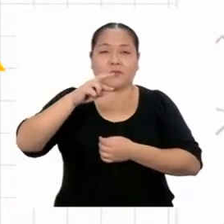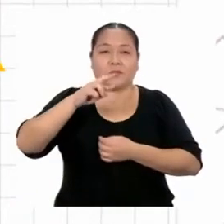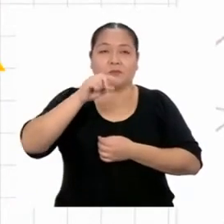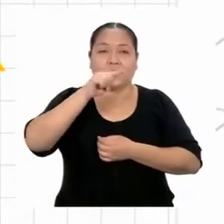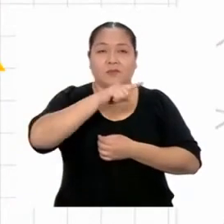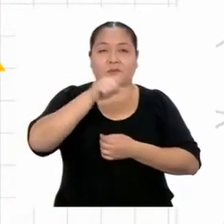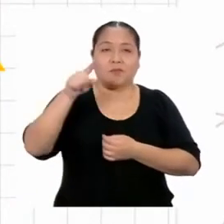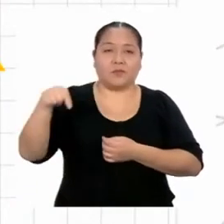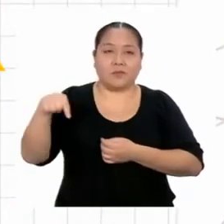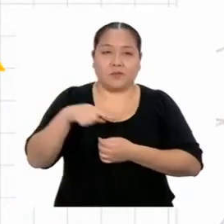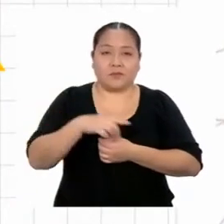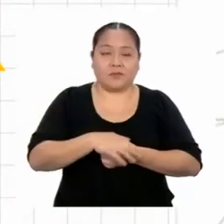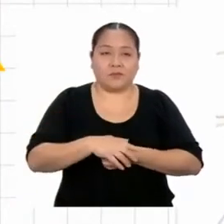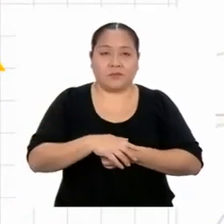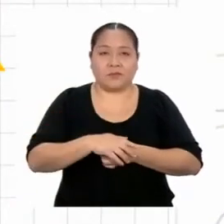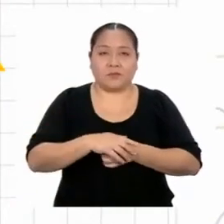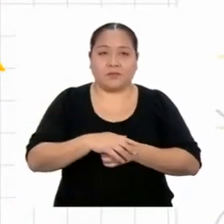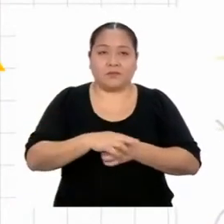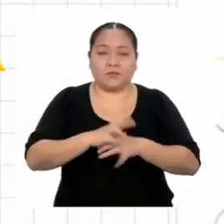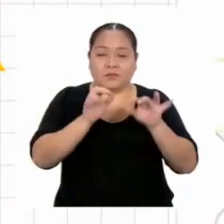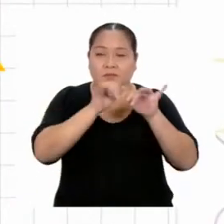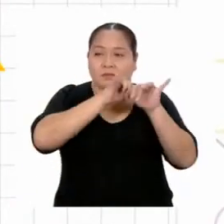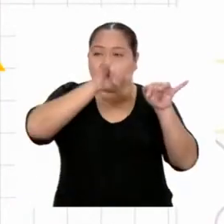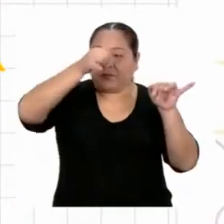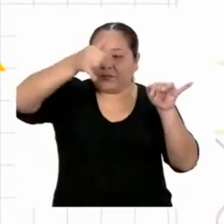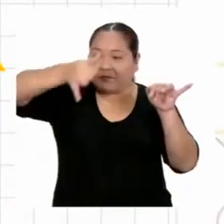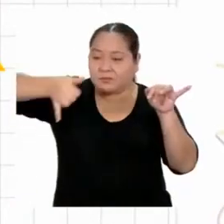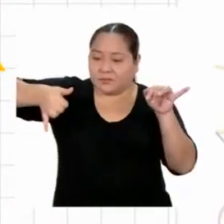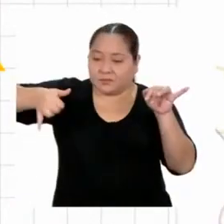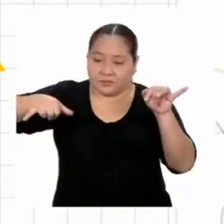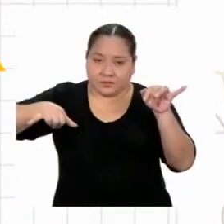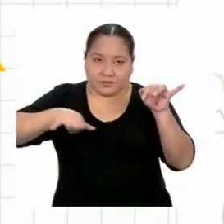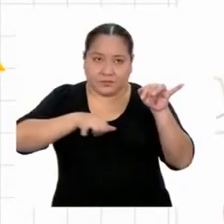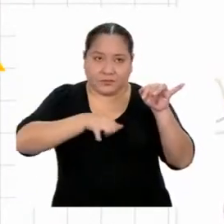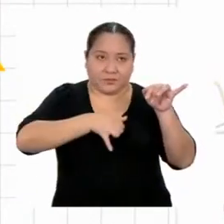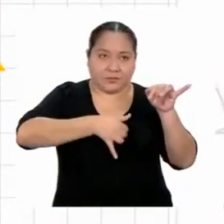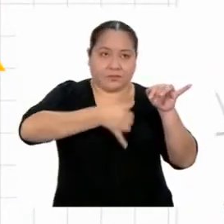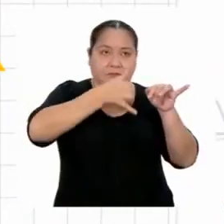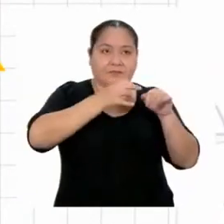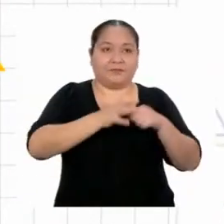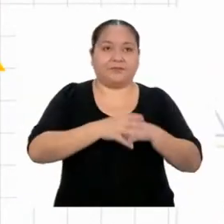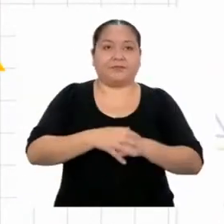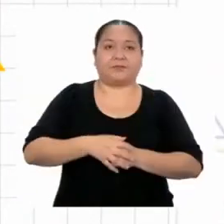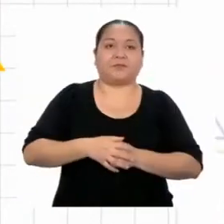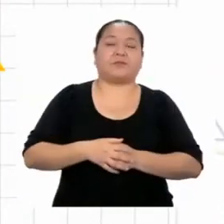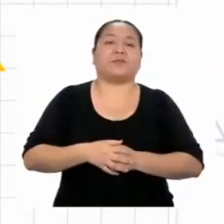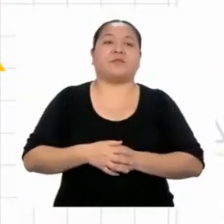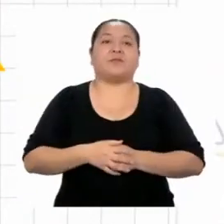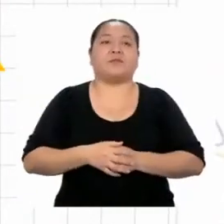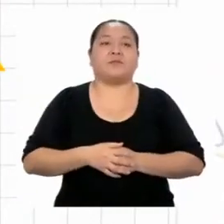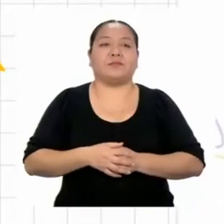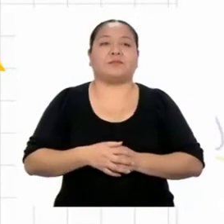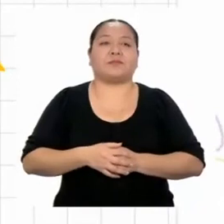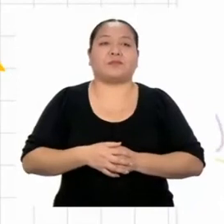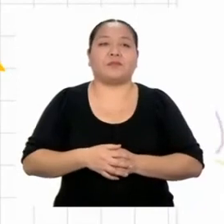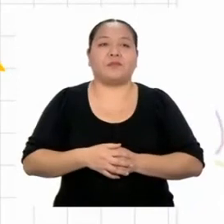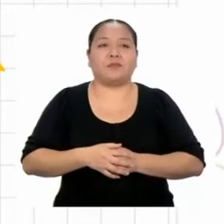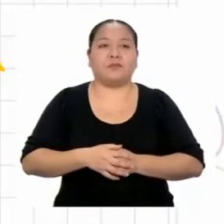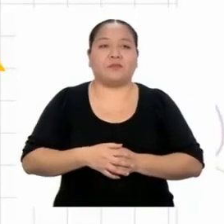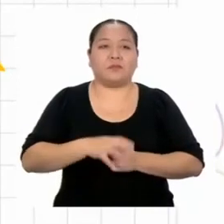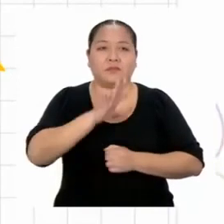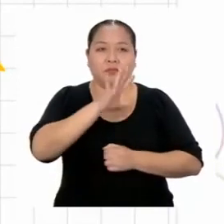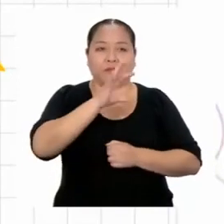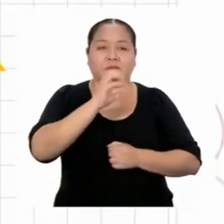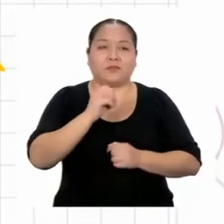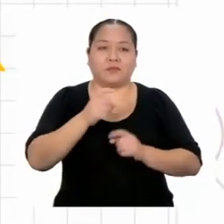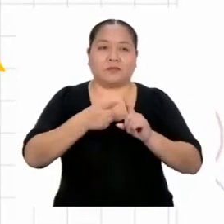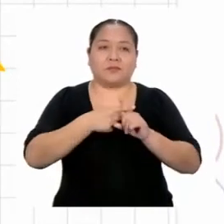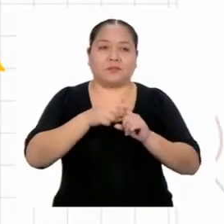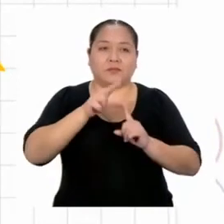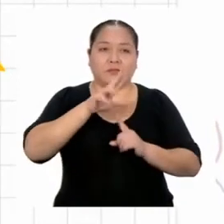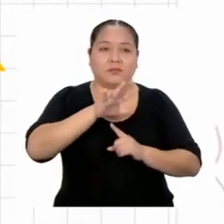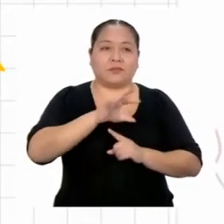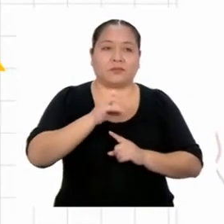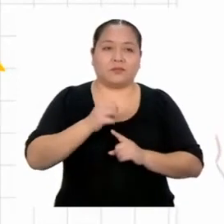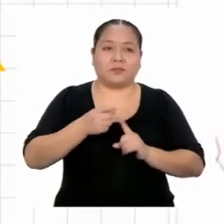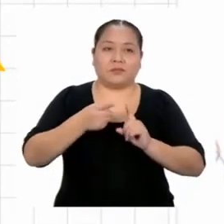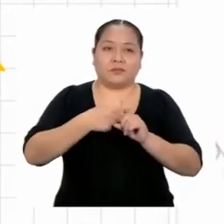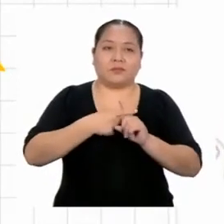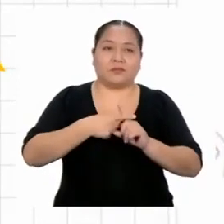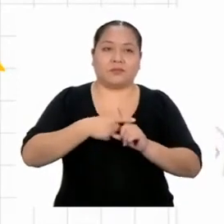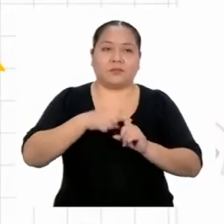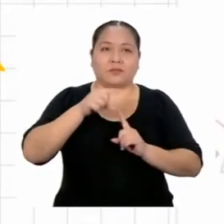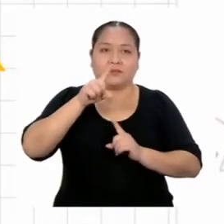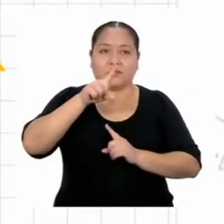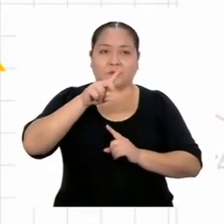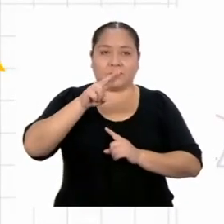perímetro sería la longitud del contorno que corresponde al borde de la figura. 50 más 50 más